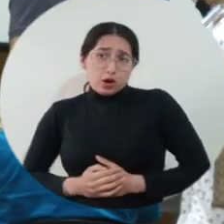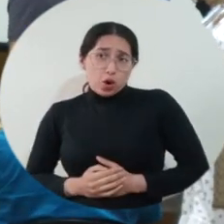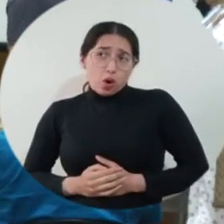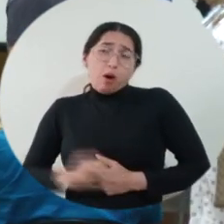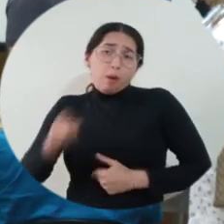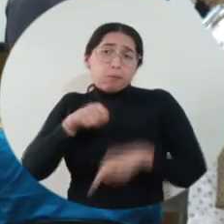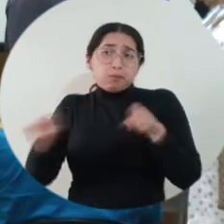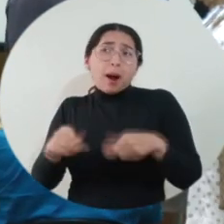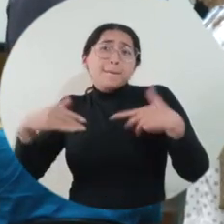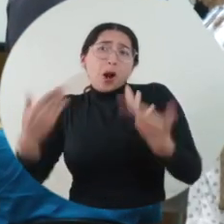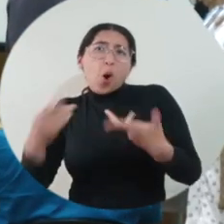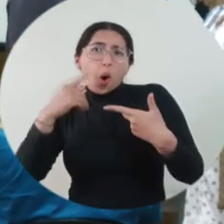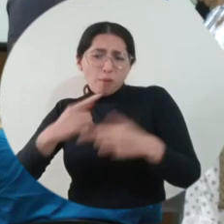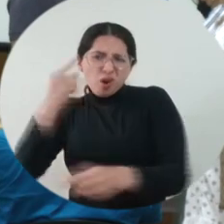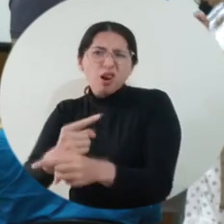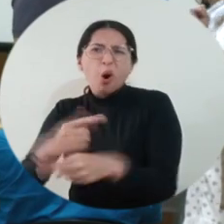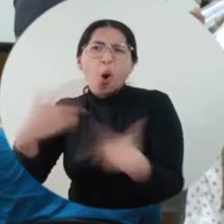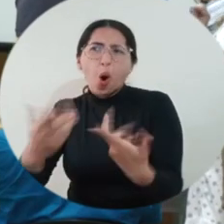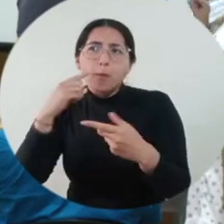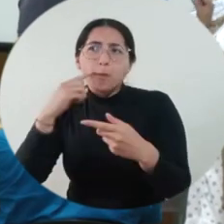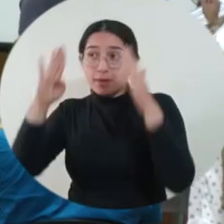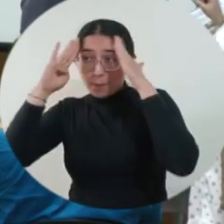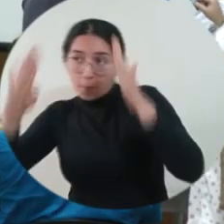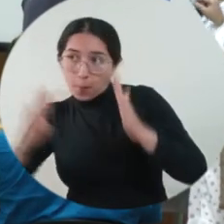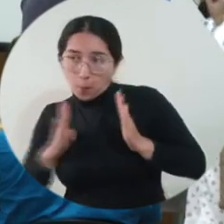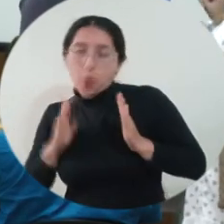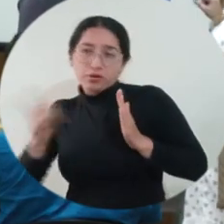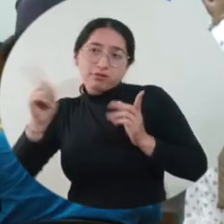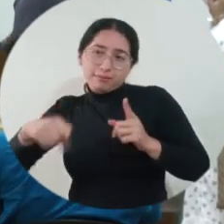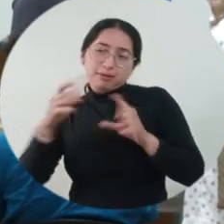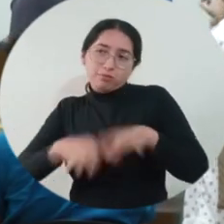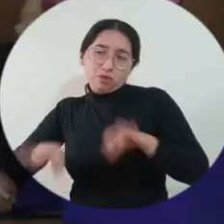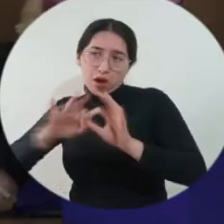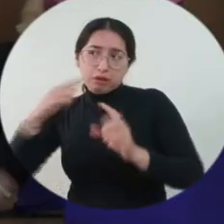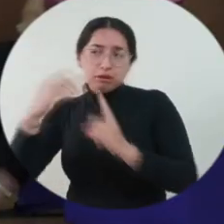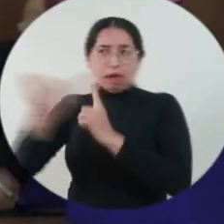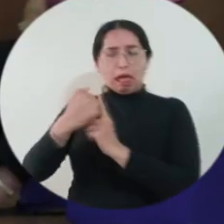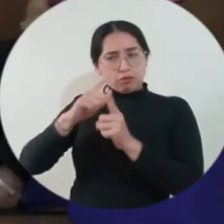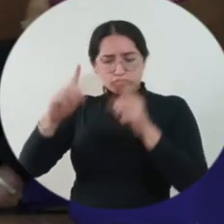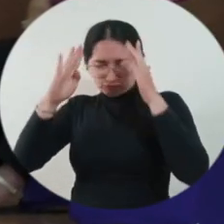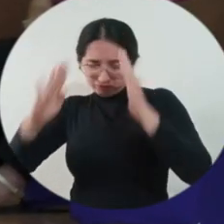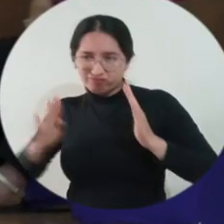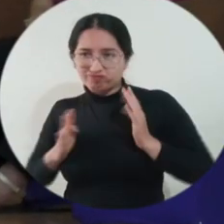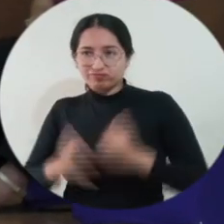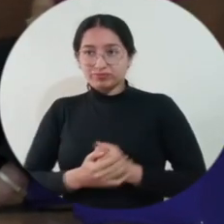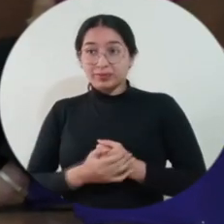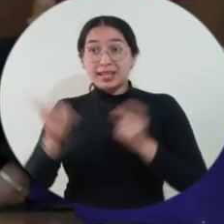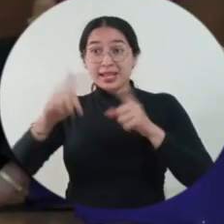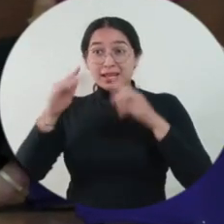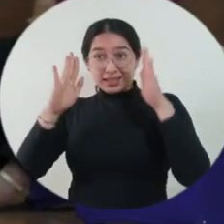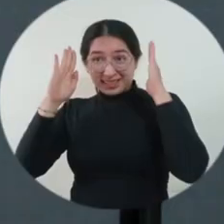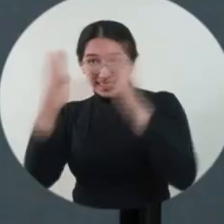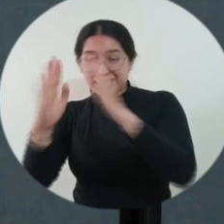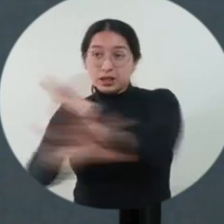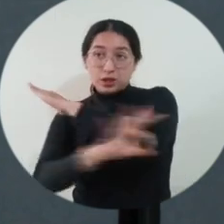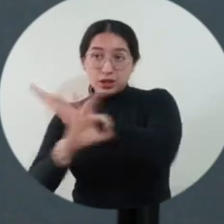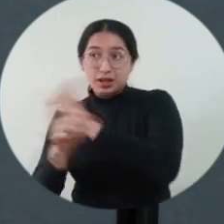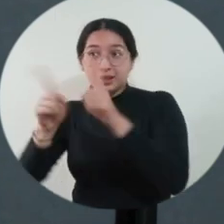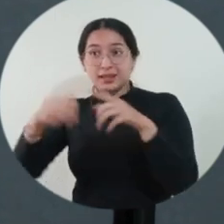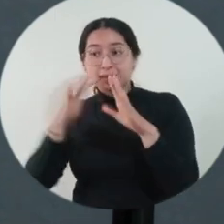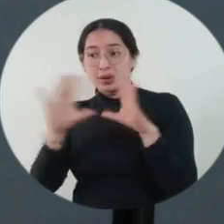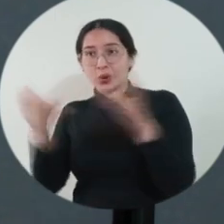y eso solo se logra si se escucha o se sabe escuchar. En el espacio organizado por el Programa de Atención